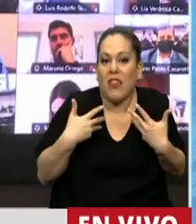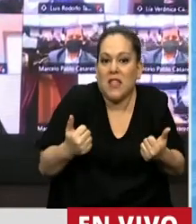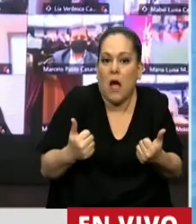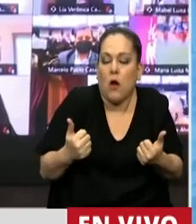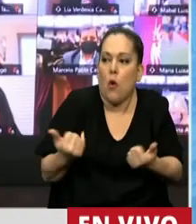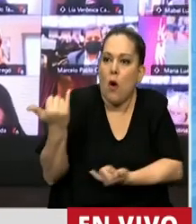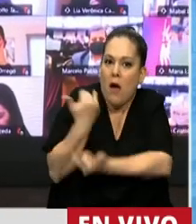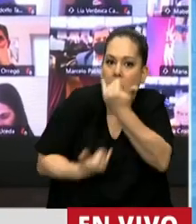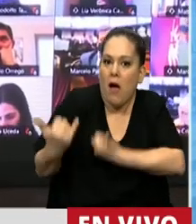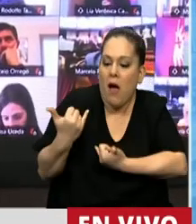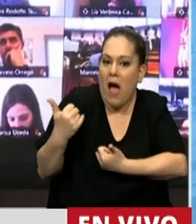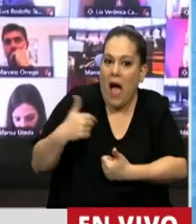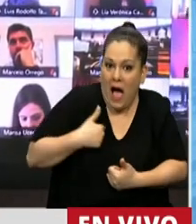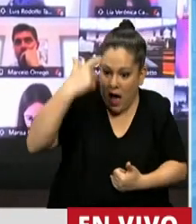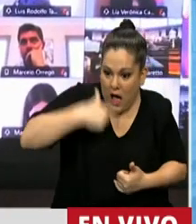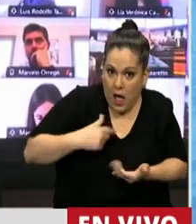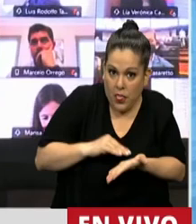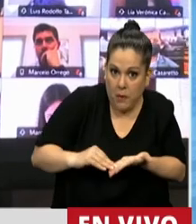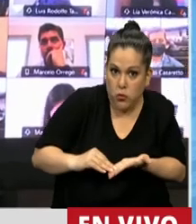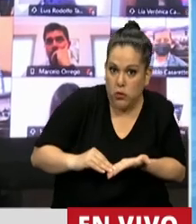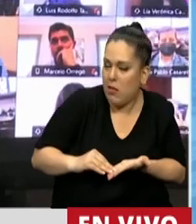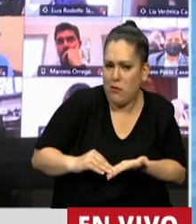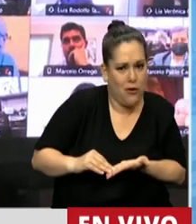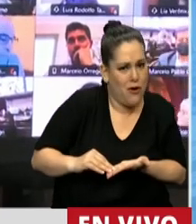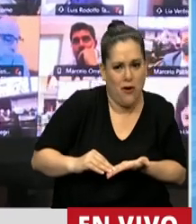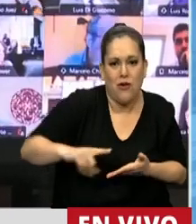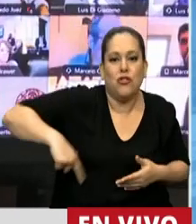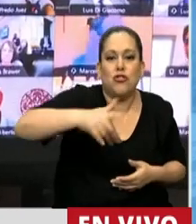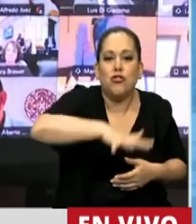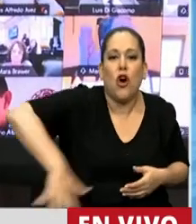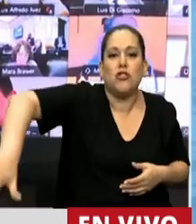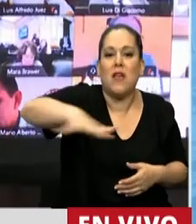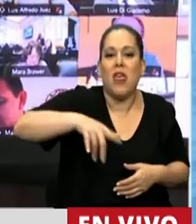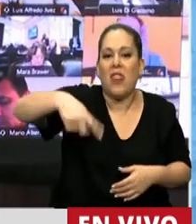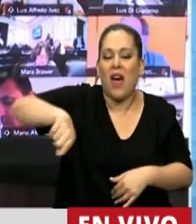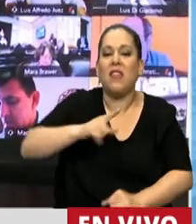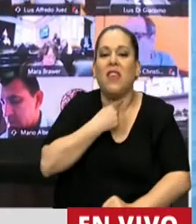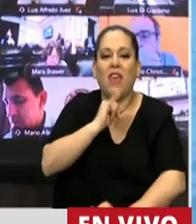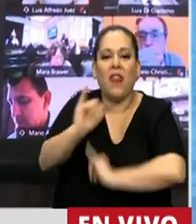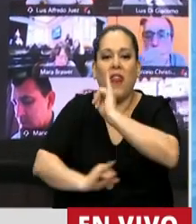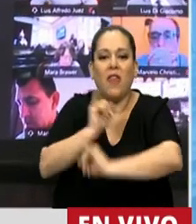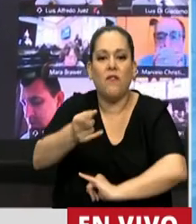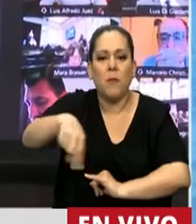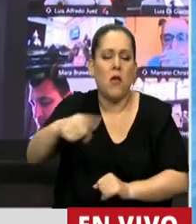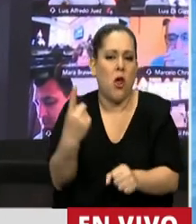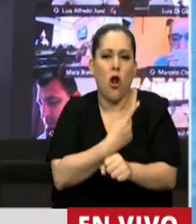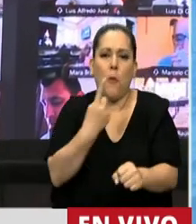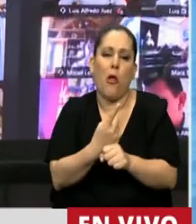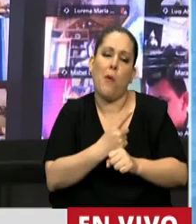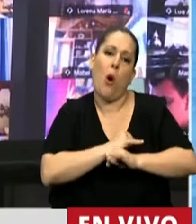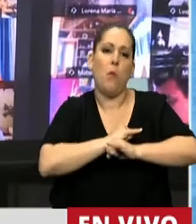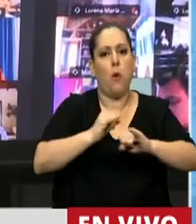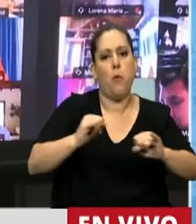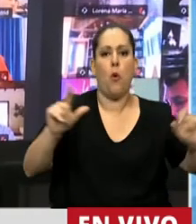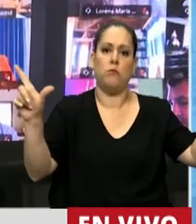certeza, no a nosotros, a toda la ciudadanía que lo está esperando. No podemos seguir publicando en los medios de